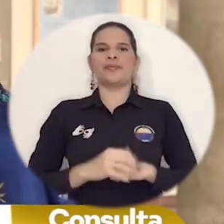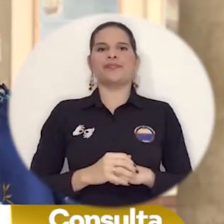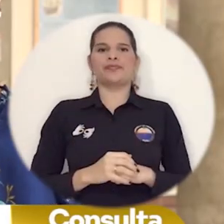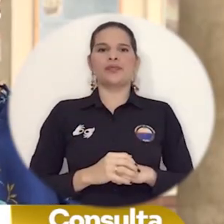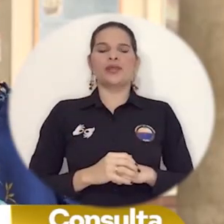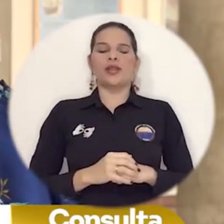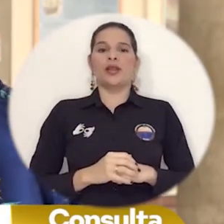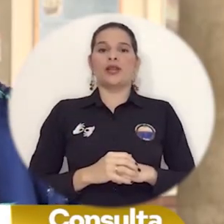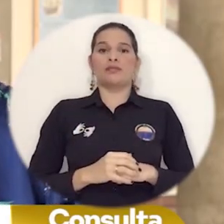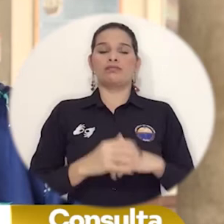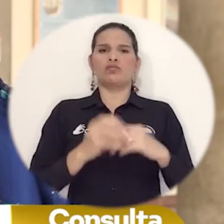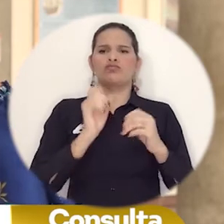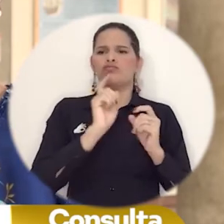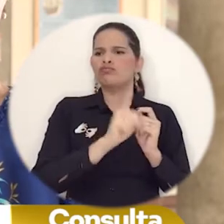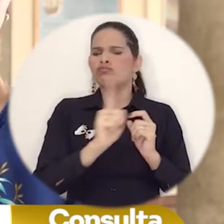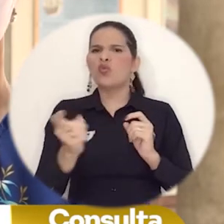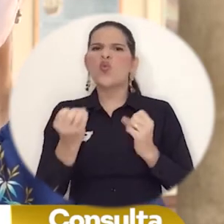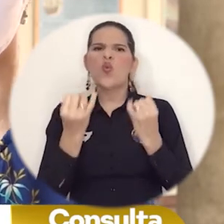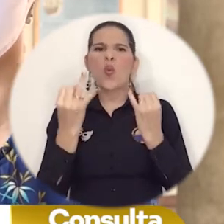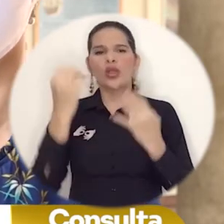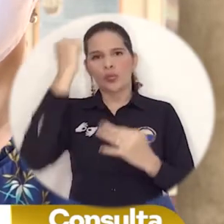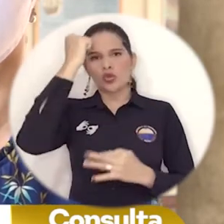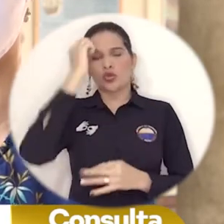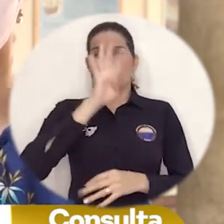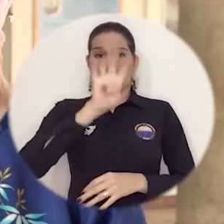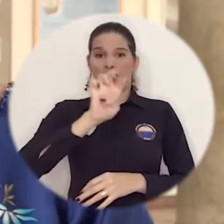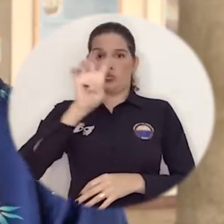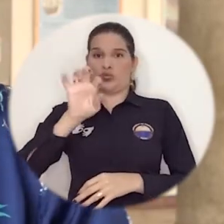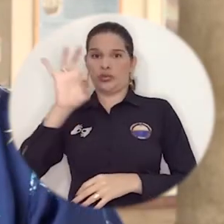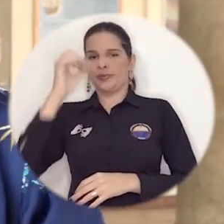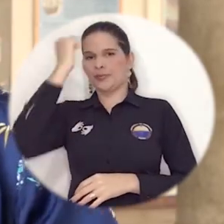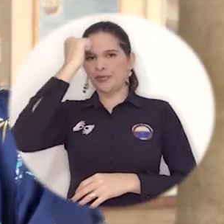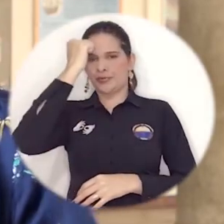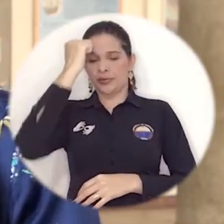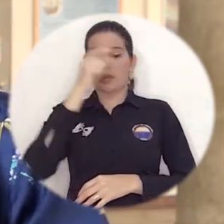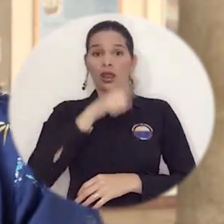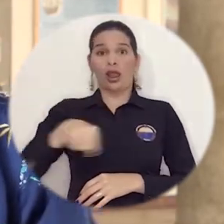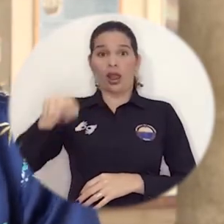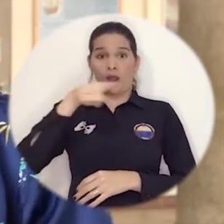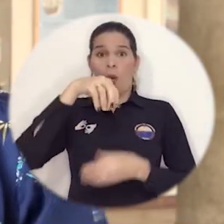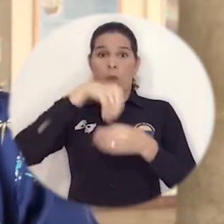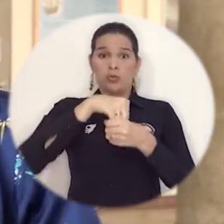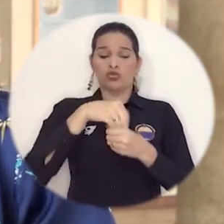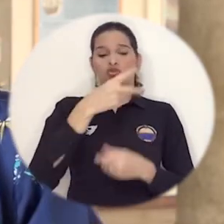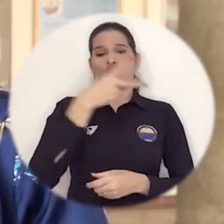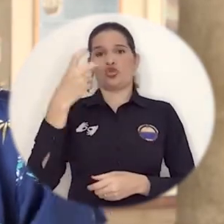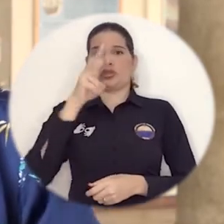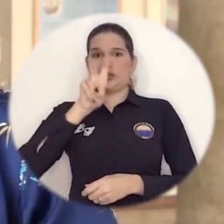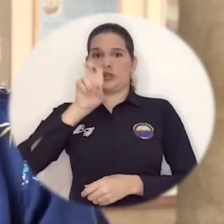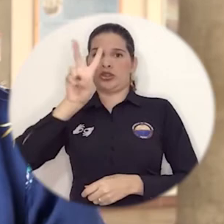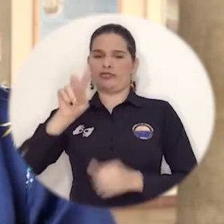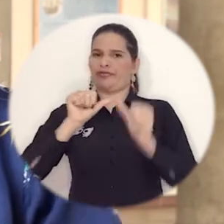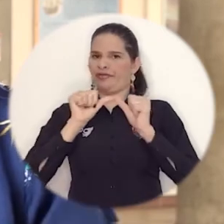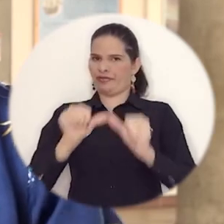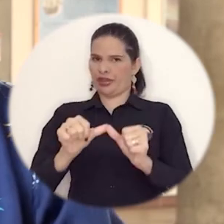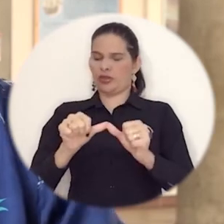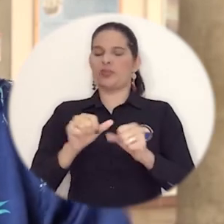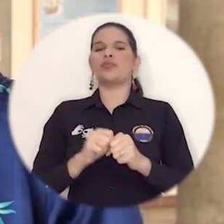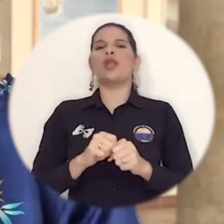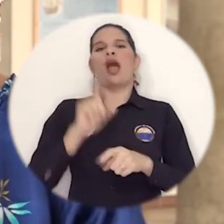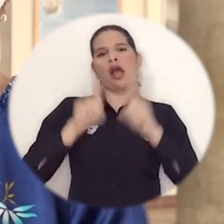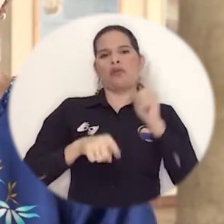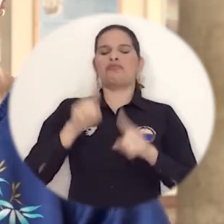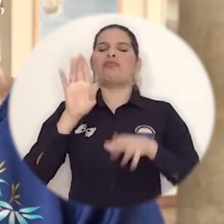993 docentes de la Universidad del Magdalena habilitados. Dentro de estos, 272 docentes son de planta y